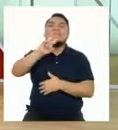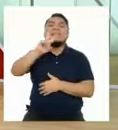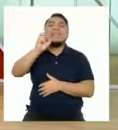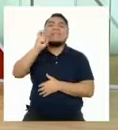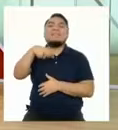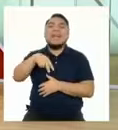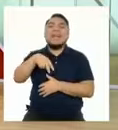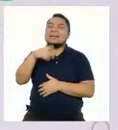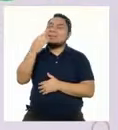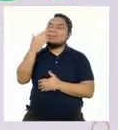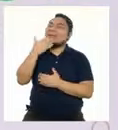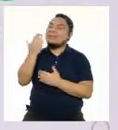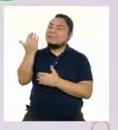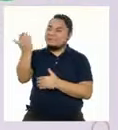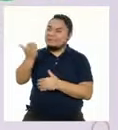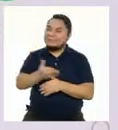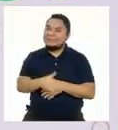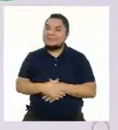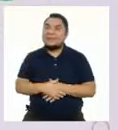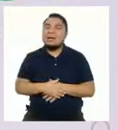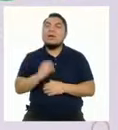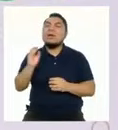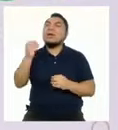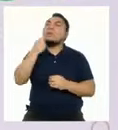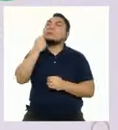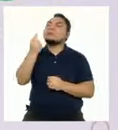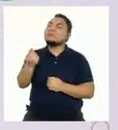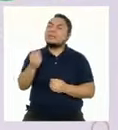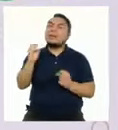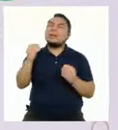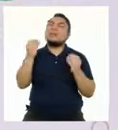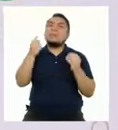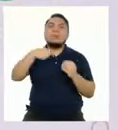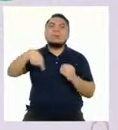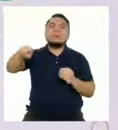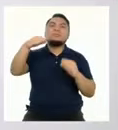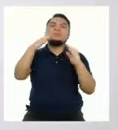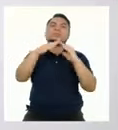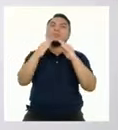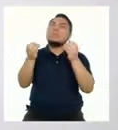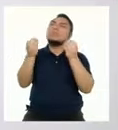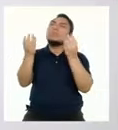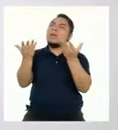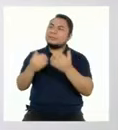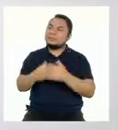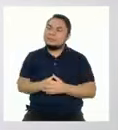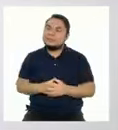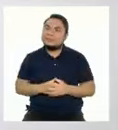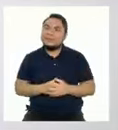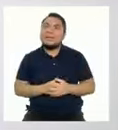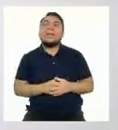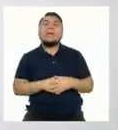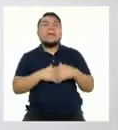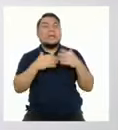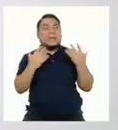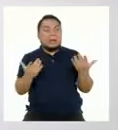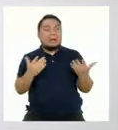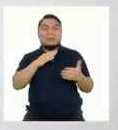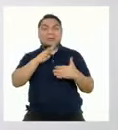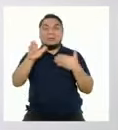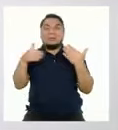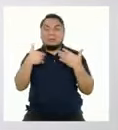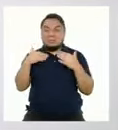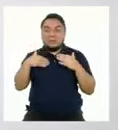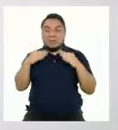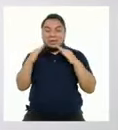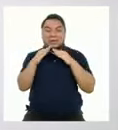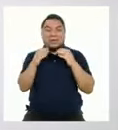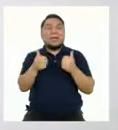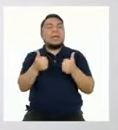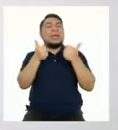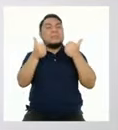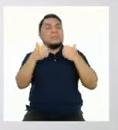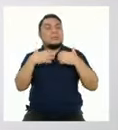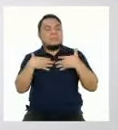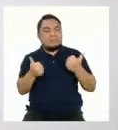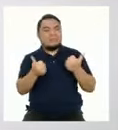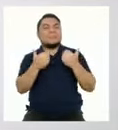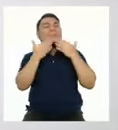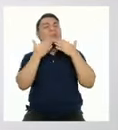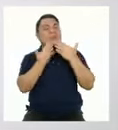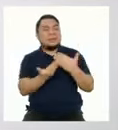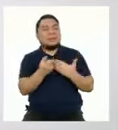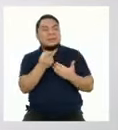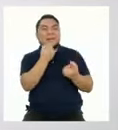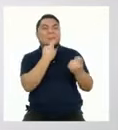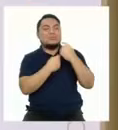Figueroa! ¿Cómo está? ¿Cómo están por casa? Por suerte, todas y todos bien de salud.